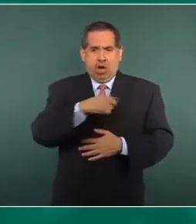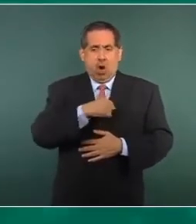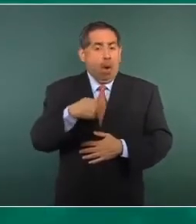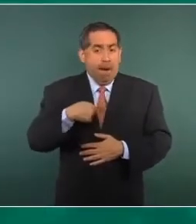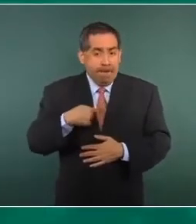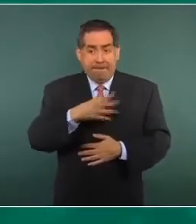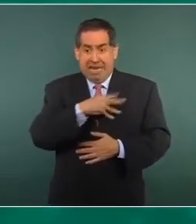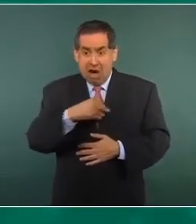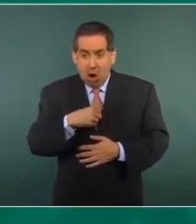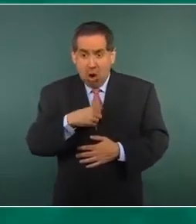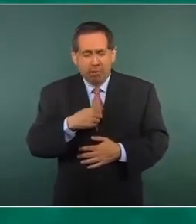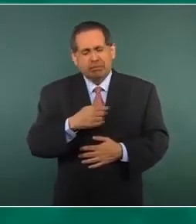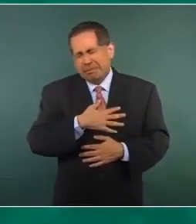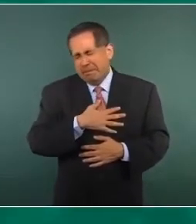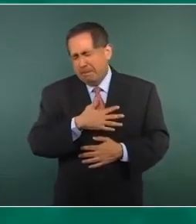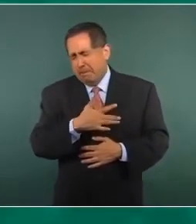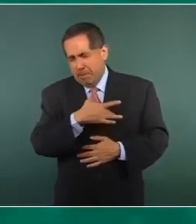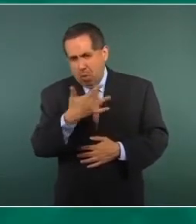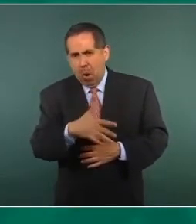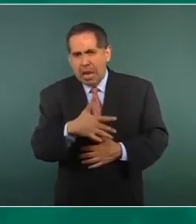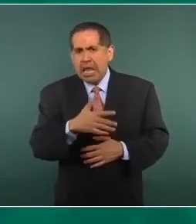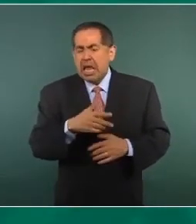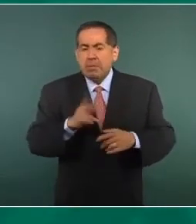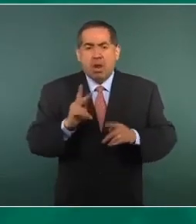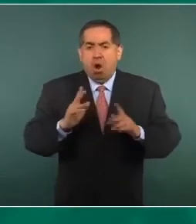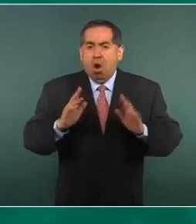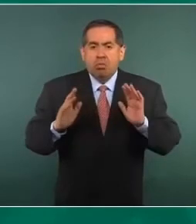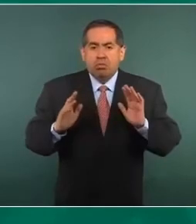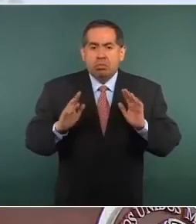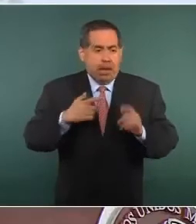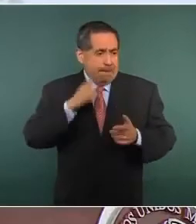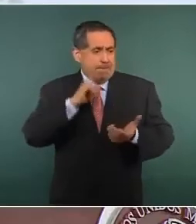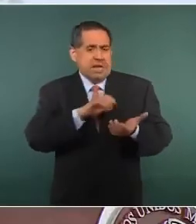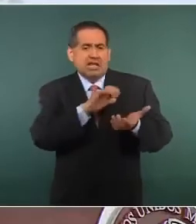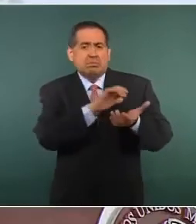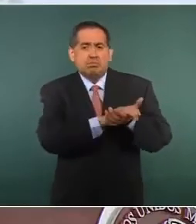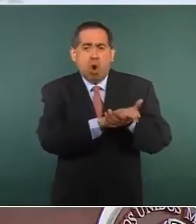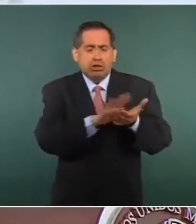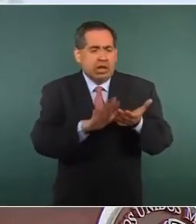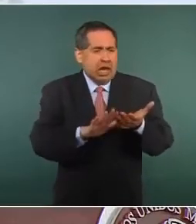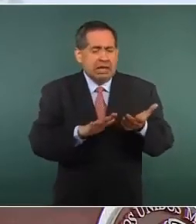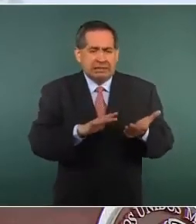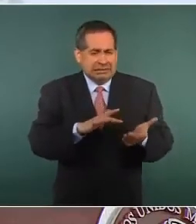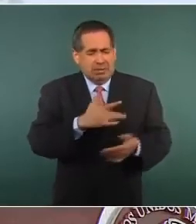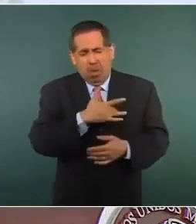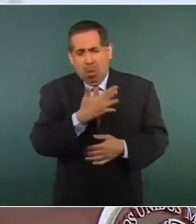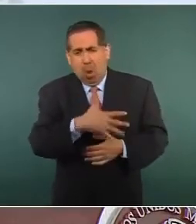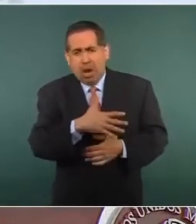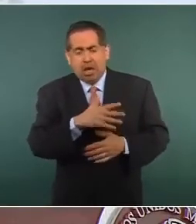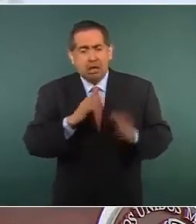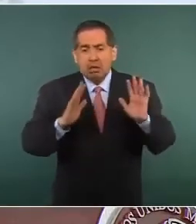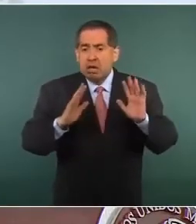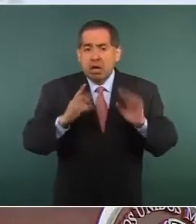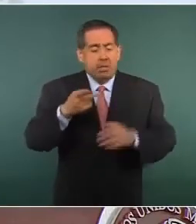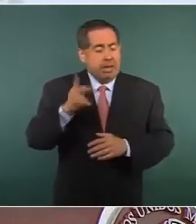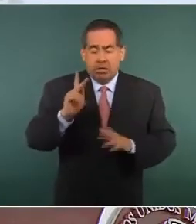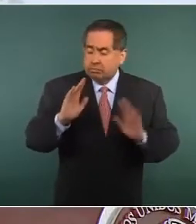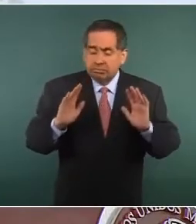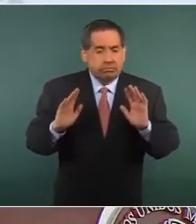muchísimo, mi esposa, pero